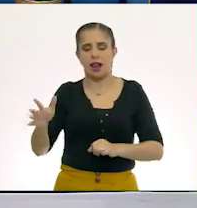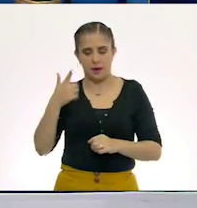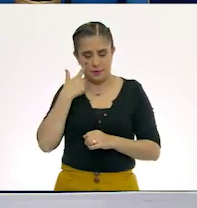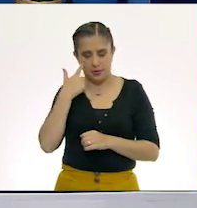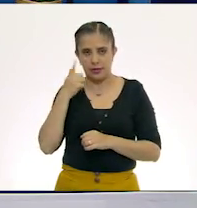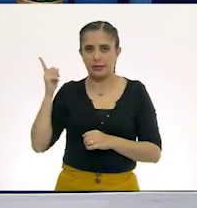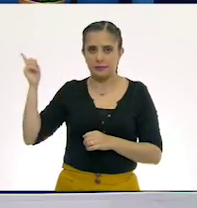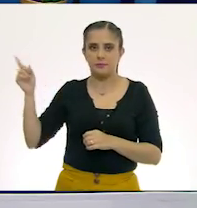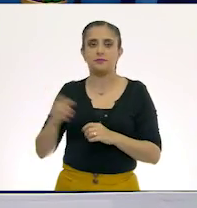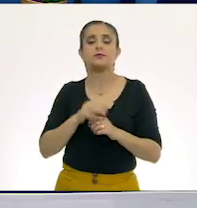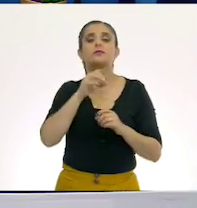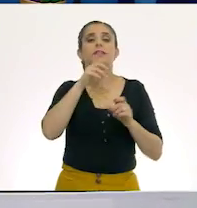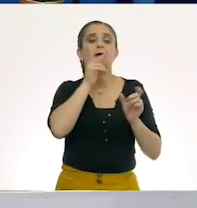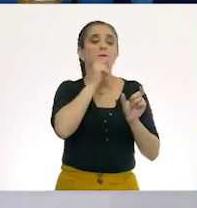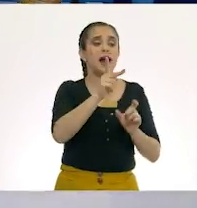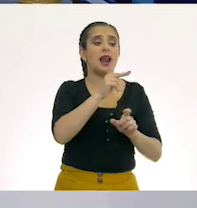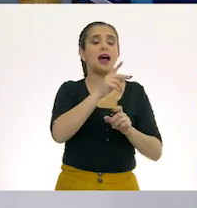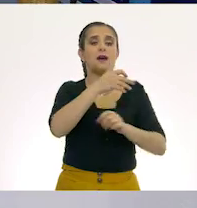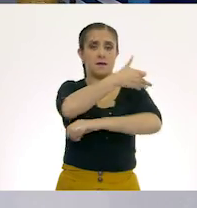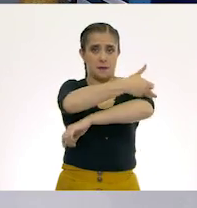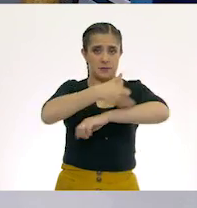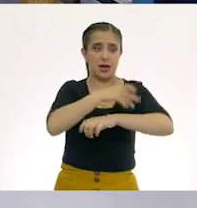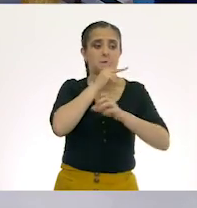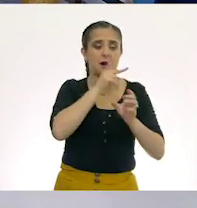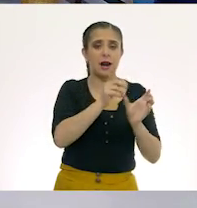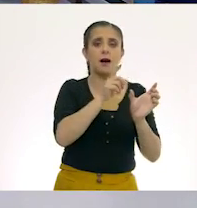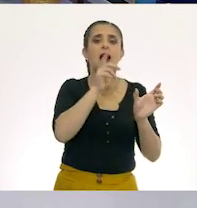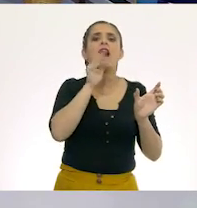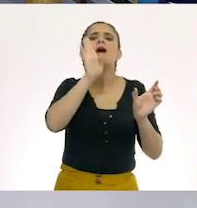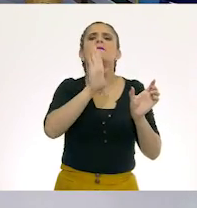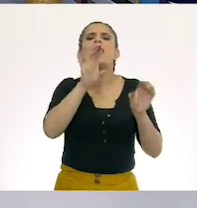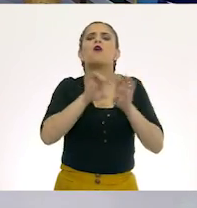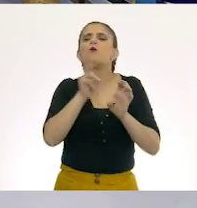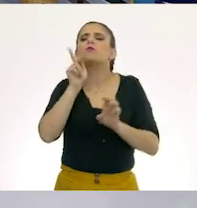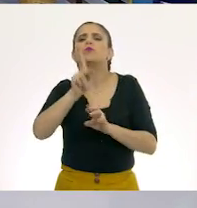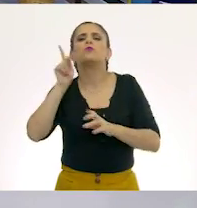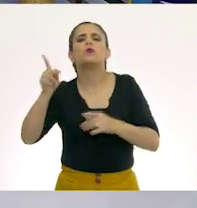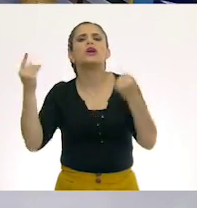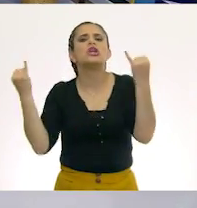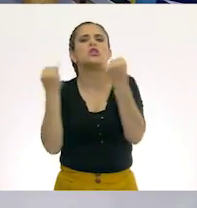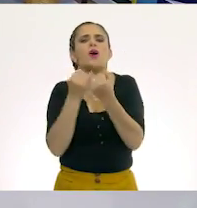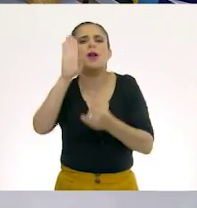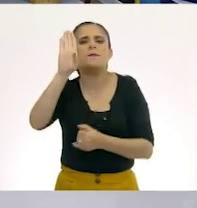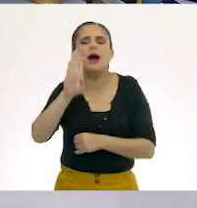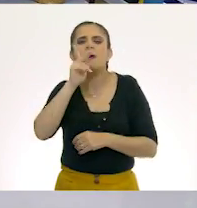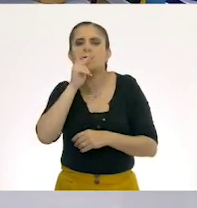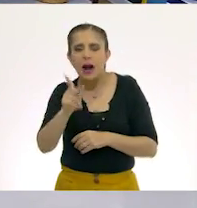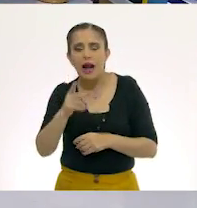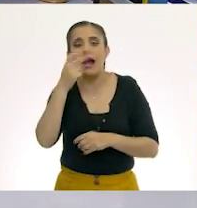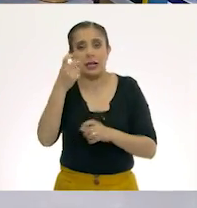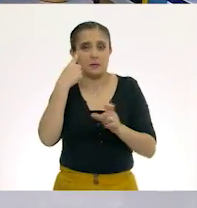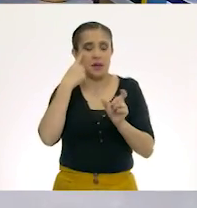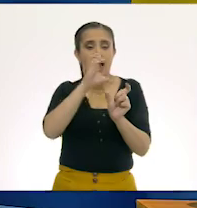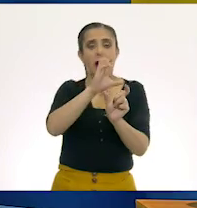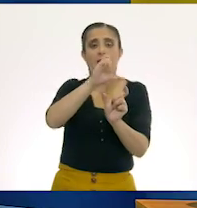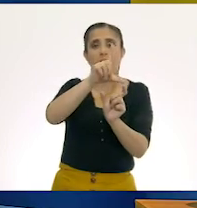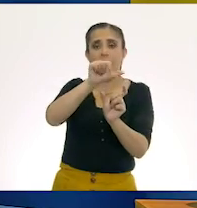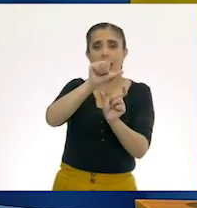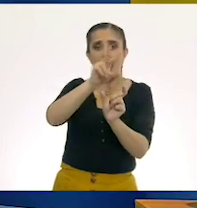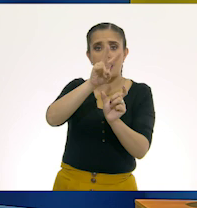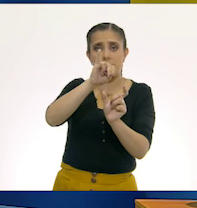tenemos, de clavito es clavo y la otra palabra es calva.